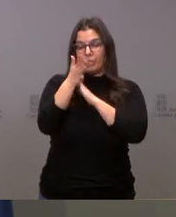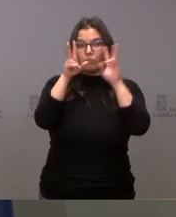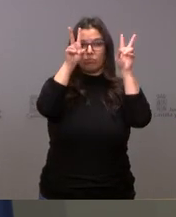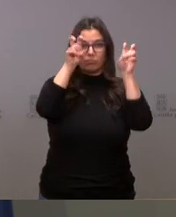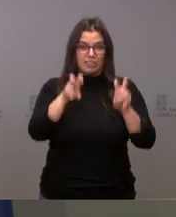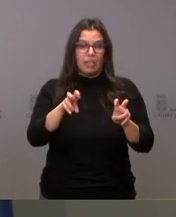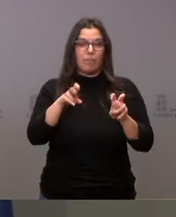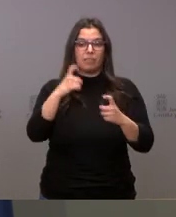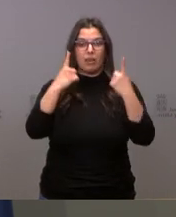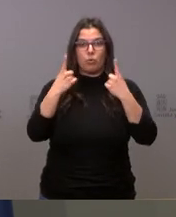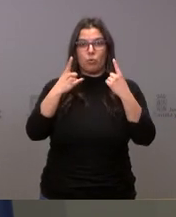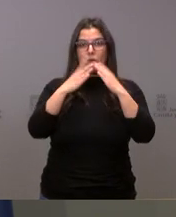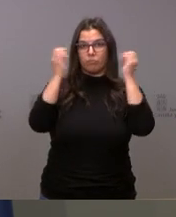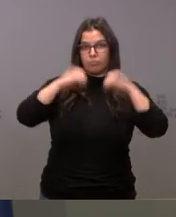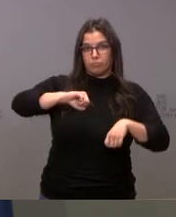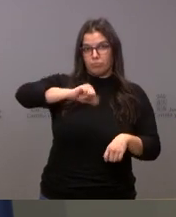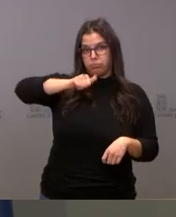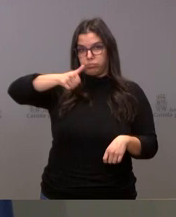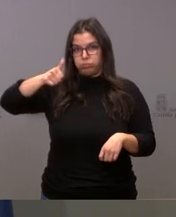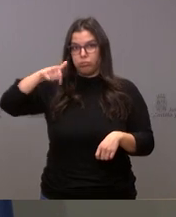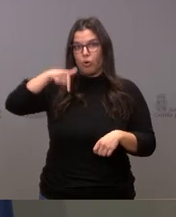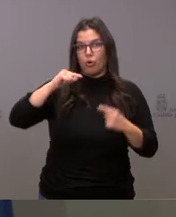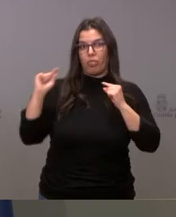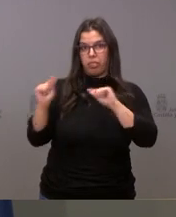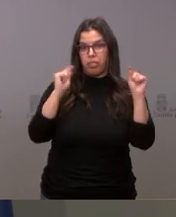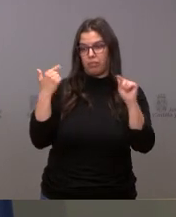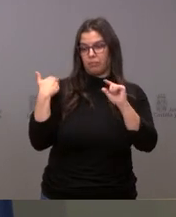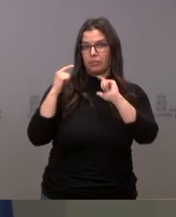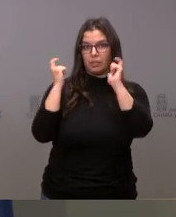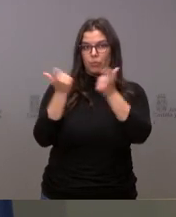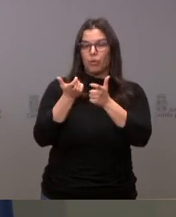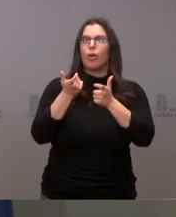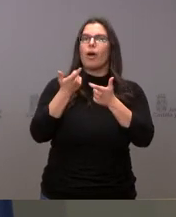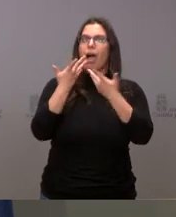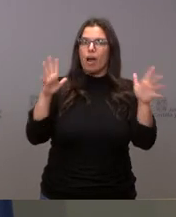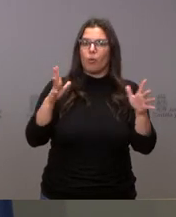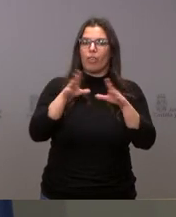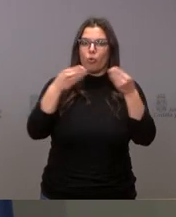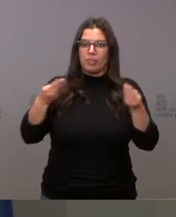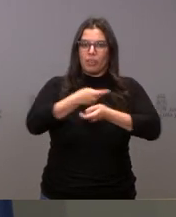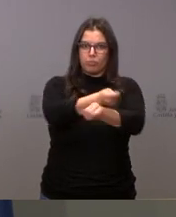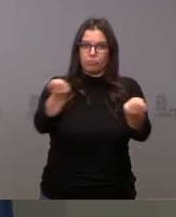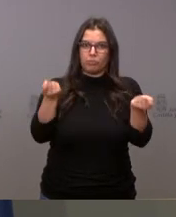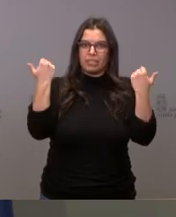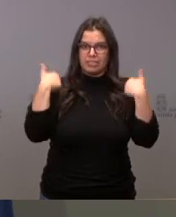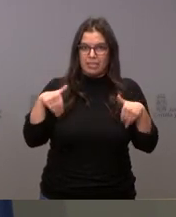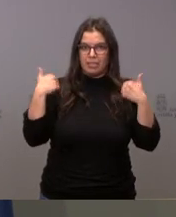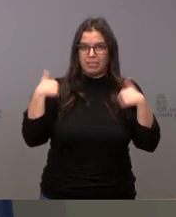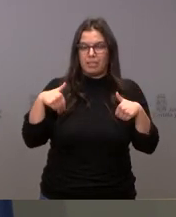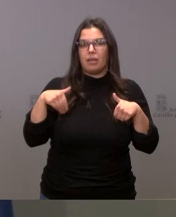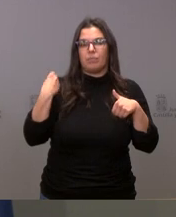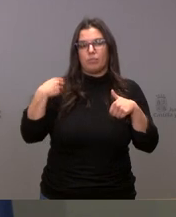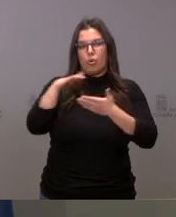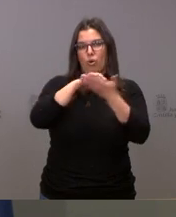aprobado y tratado en el día de hoy. Tienen ustedes la documentación que se les ha entregado en las notas de